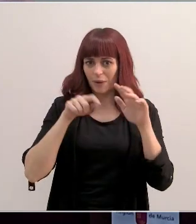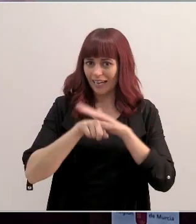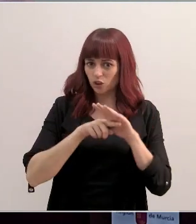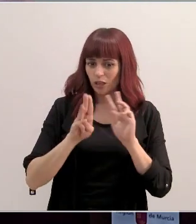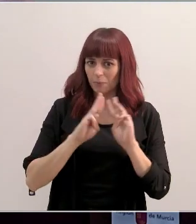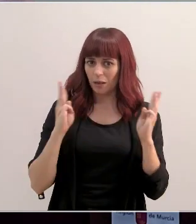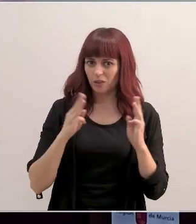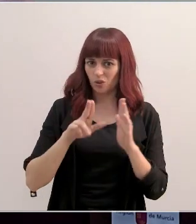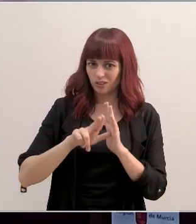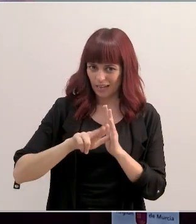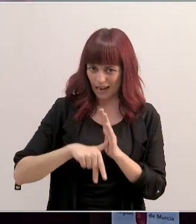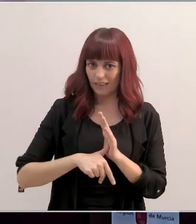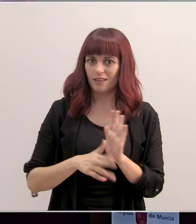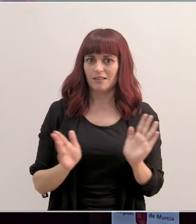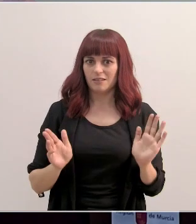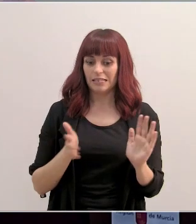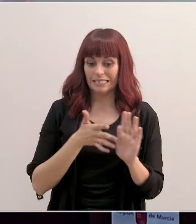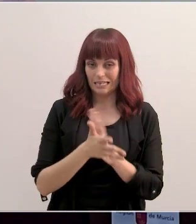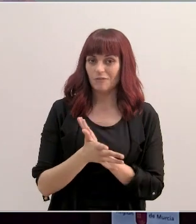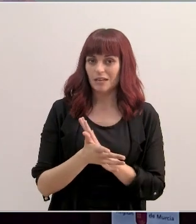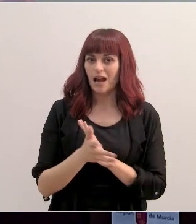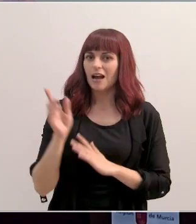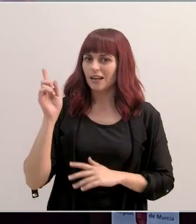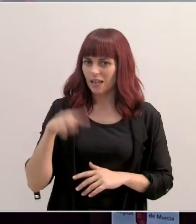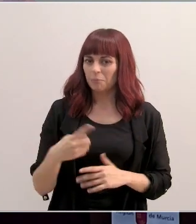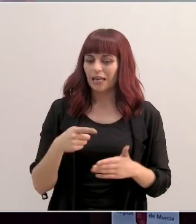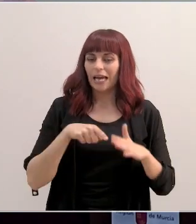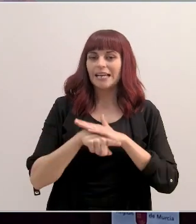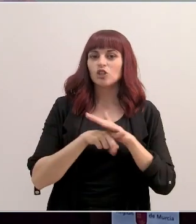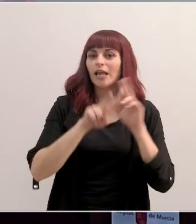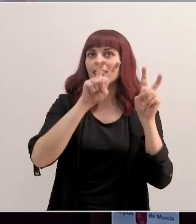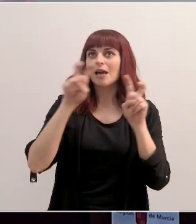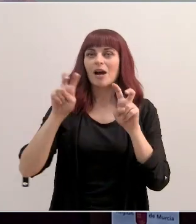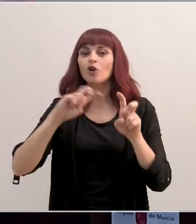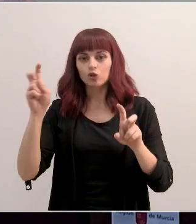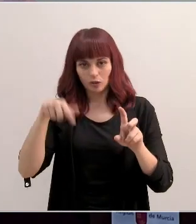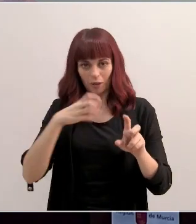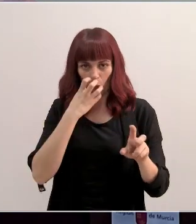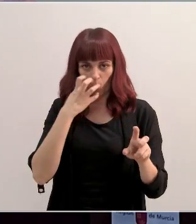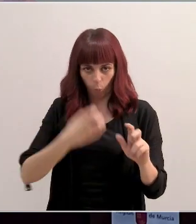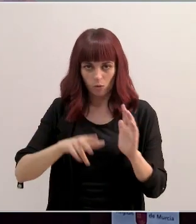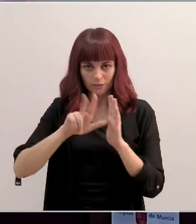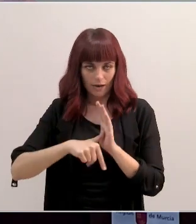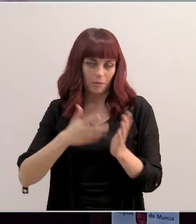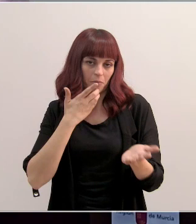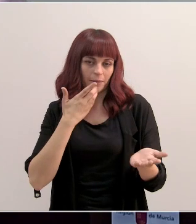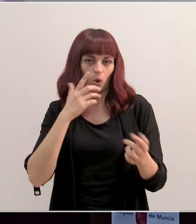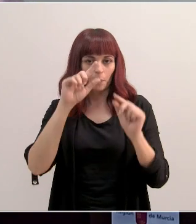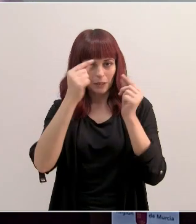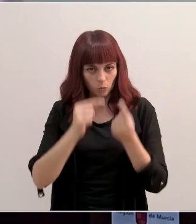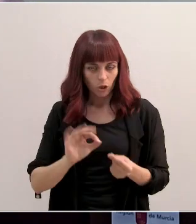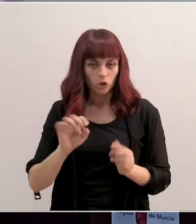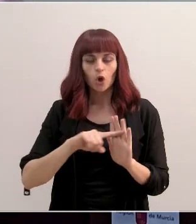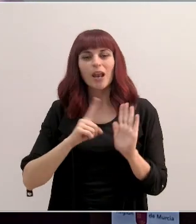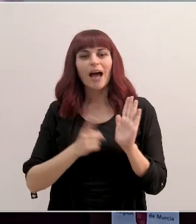parlamentaria. ¿Esto va a acarrear retrasos en la tramitación de otros asuntos tan importantes como son los presupuestos